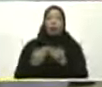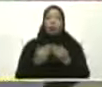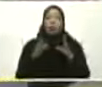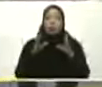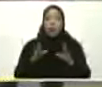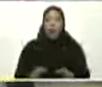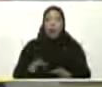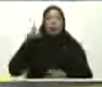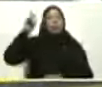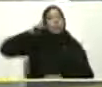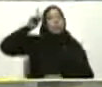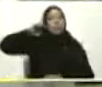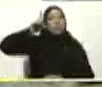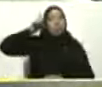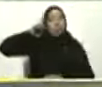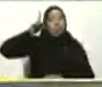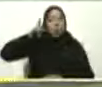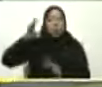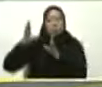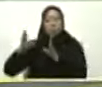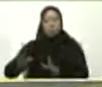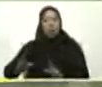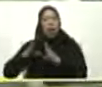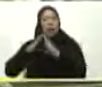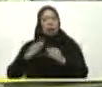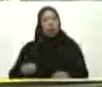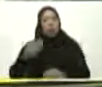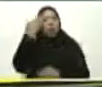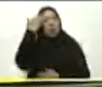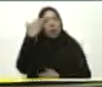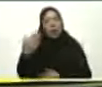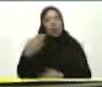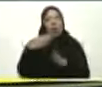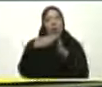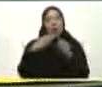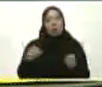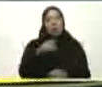profesores Mis saludos a todos y a todas